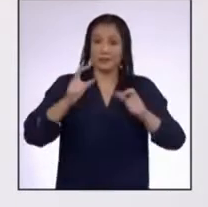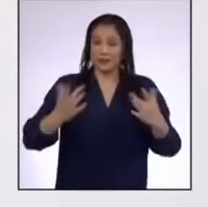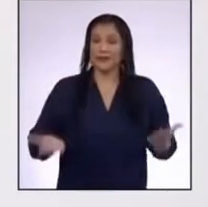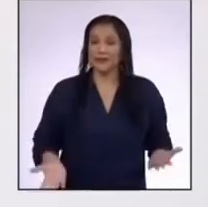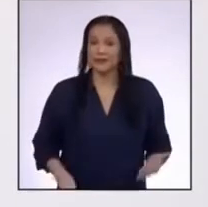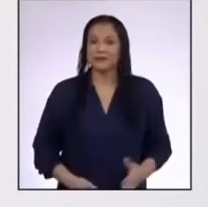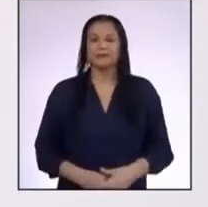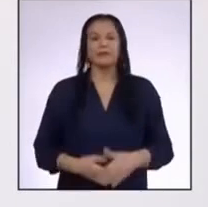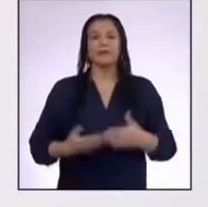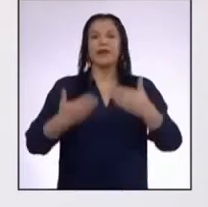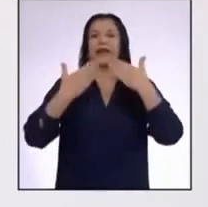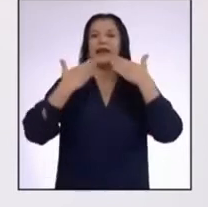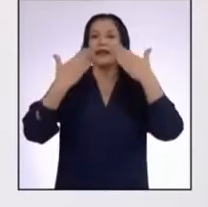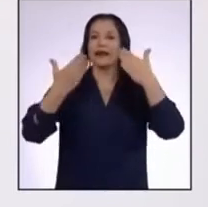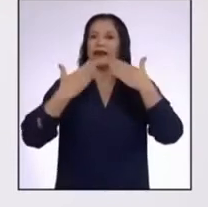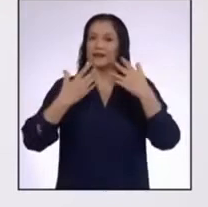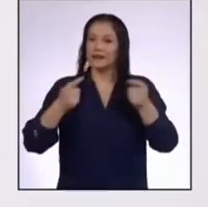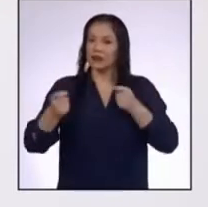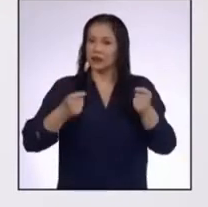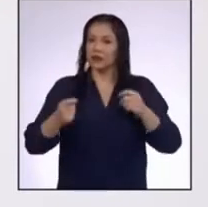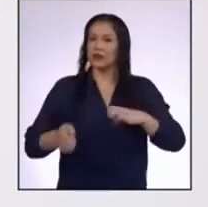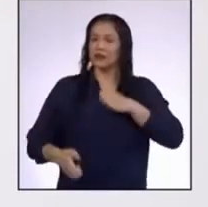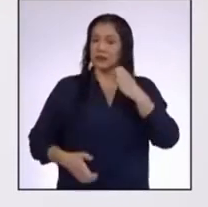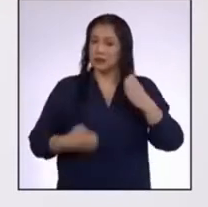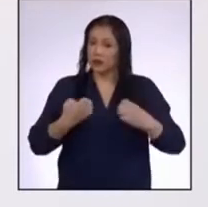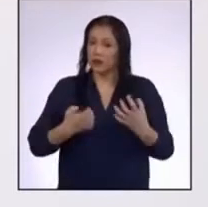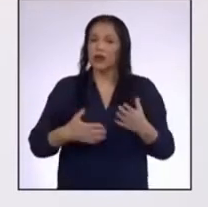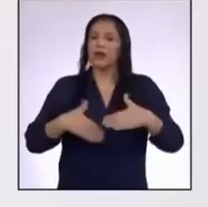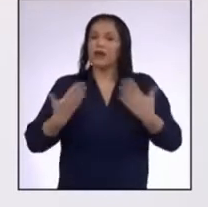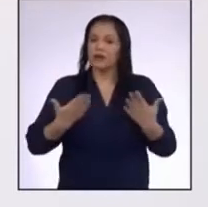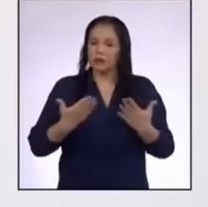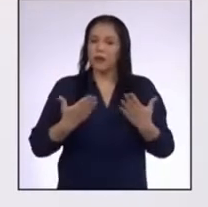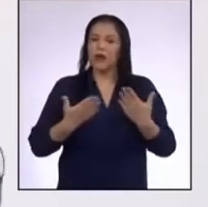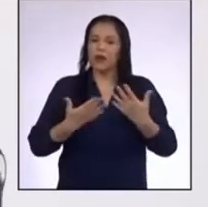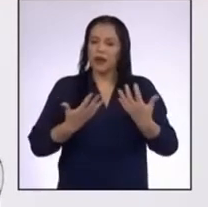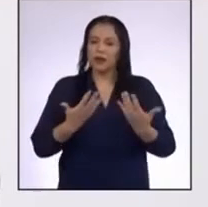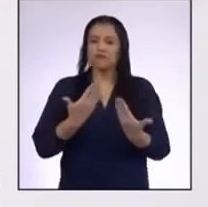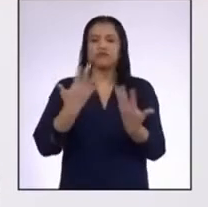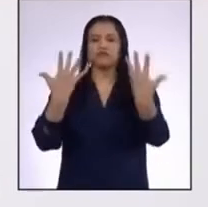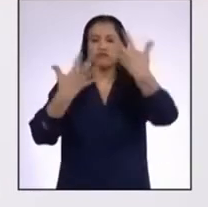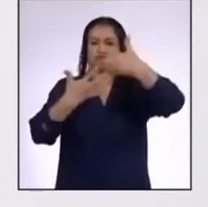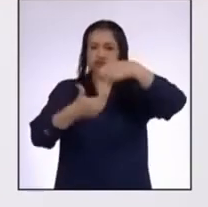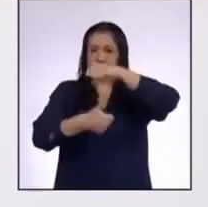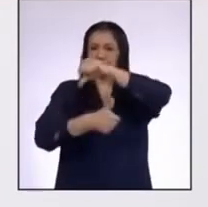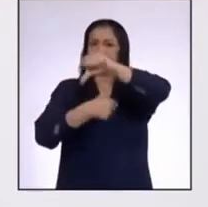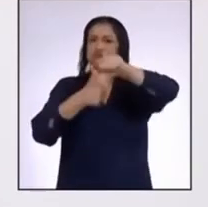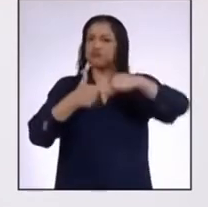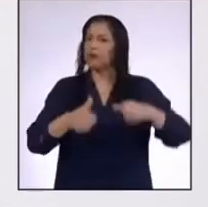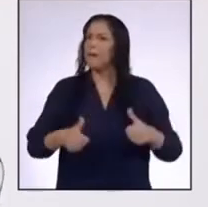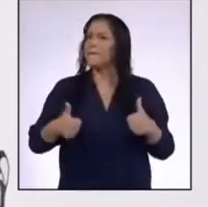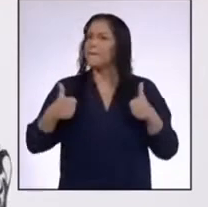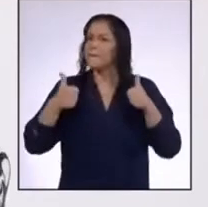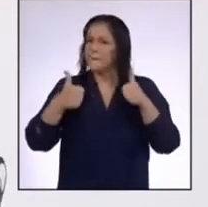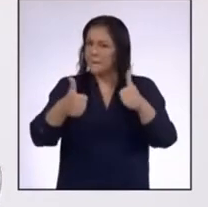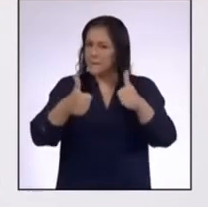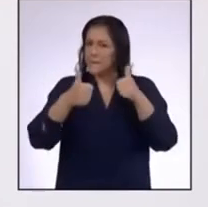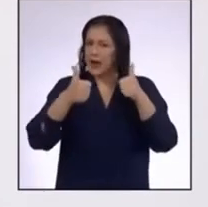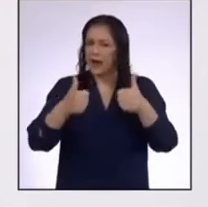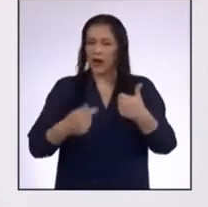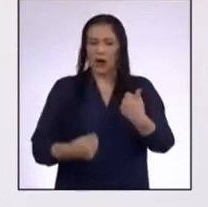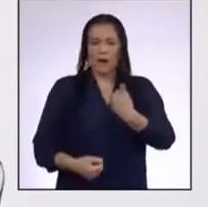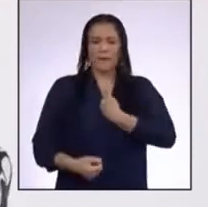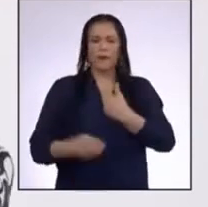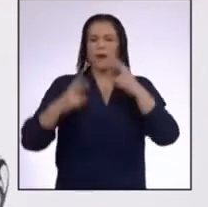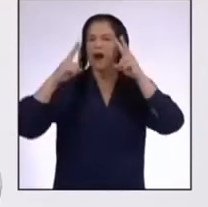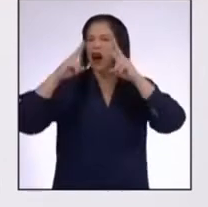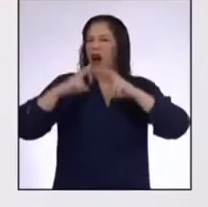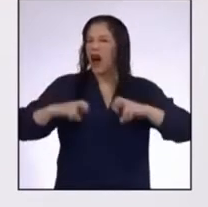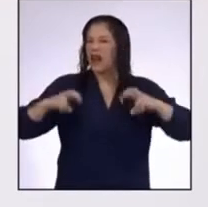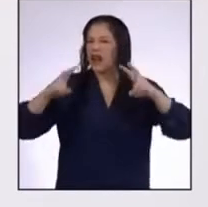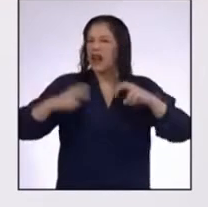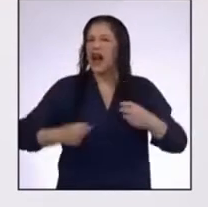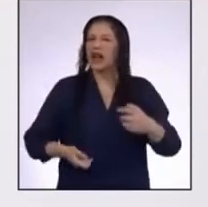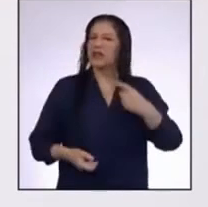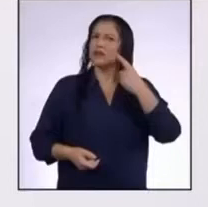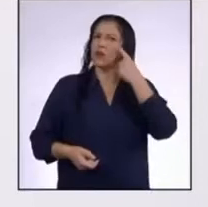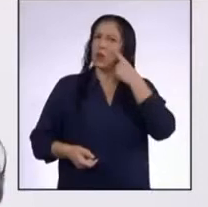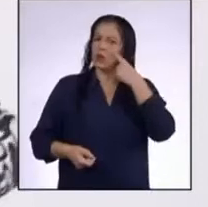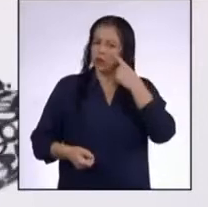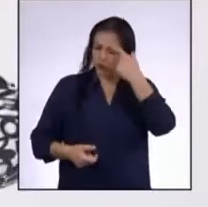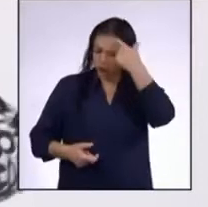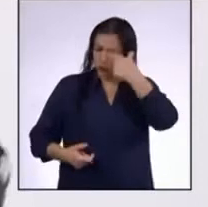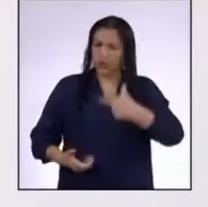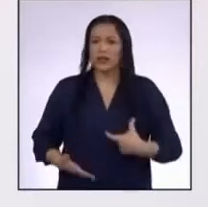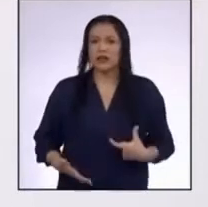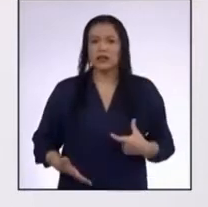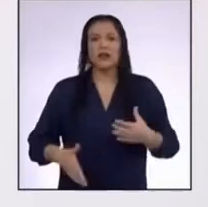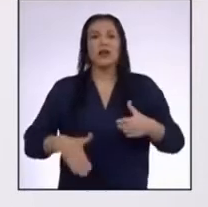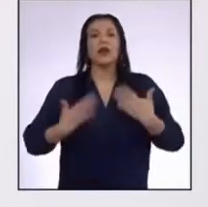Gracias a ello Se puede construir relaciones saludables Que con el autoanálisis y autoconocimiento